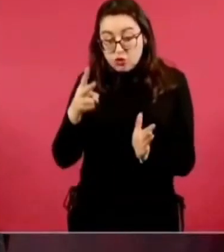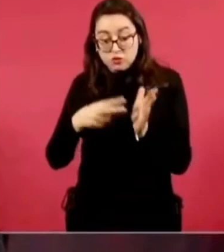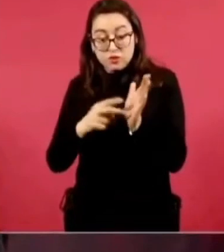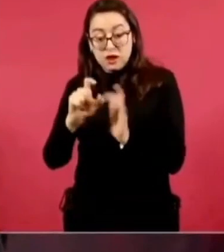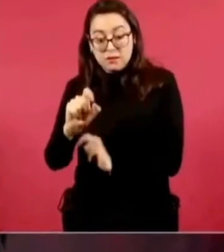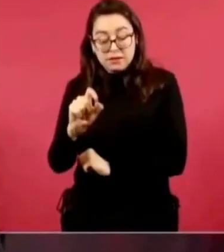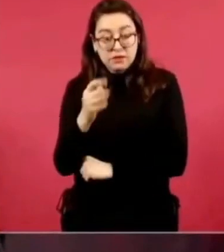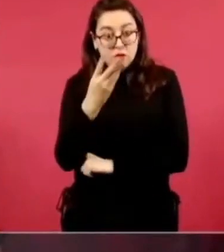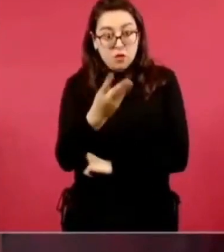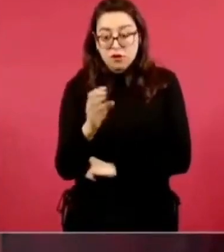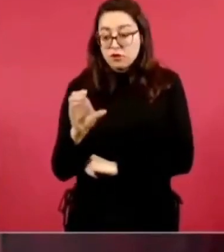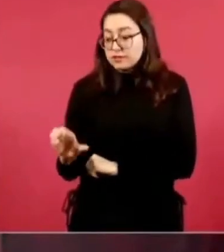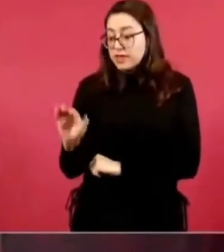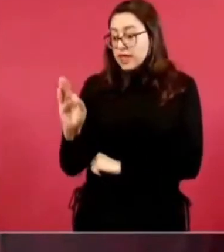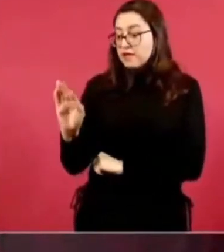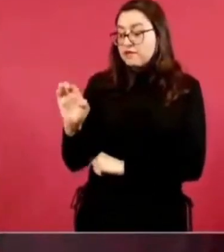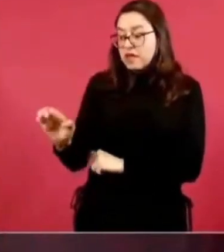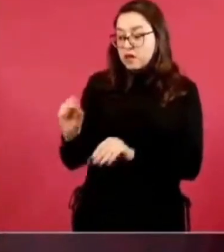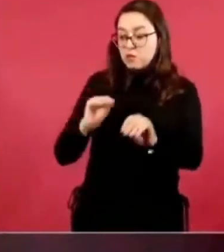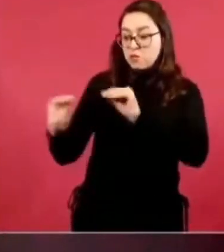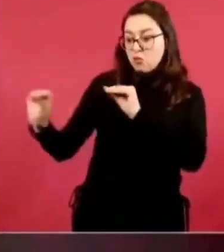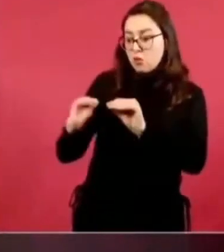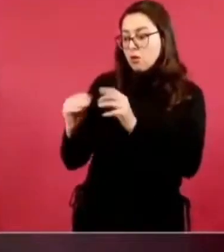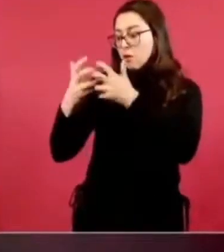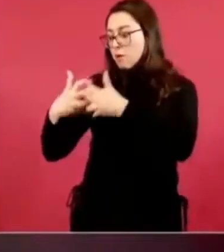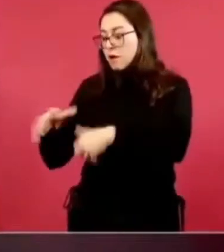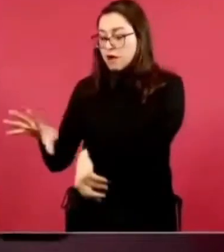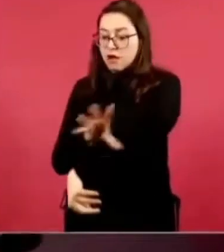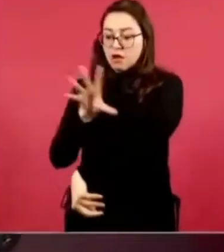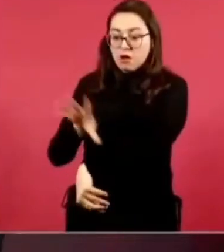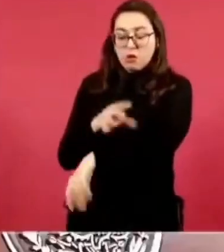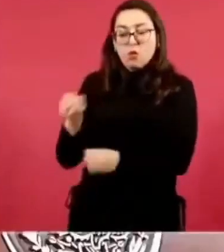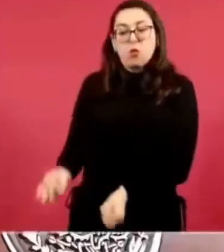con una dependencia total?